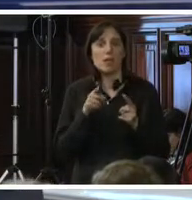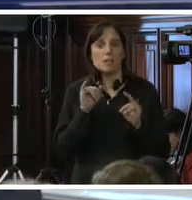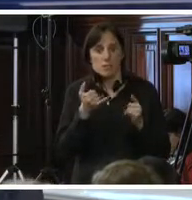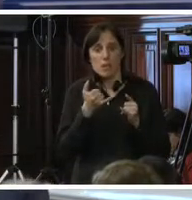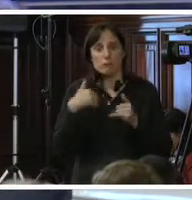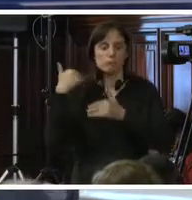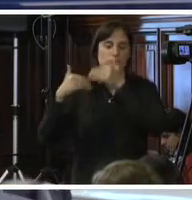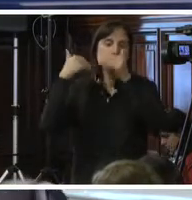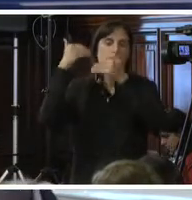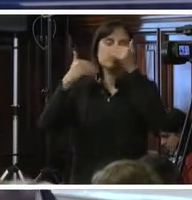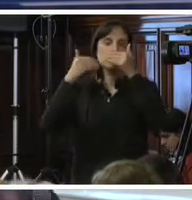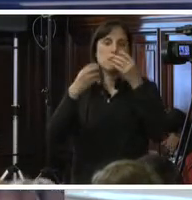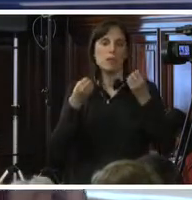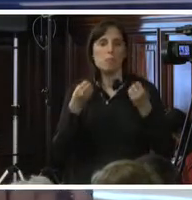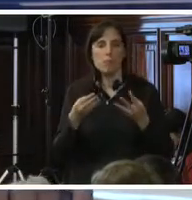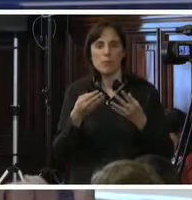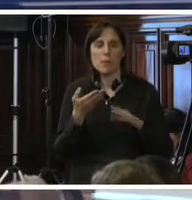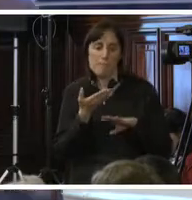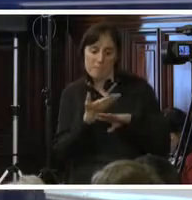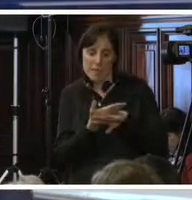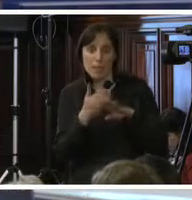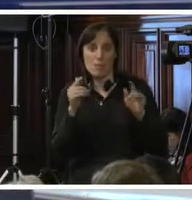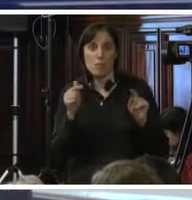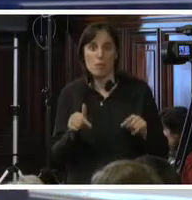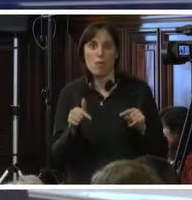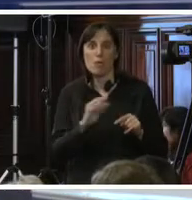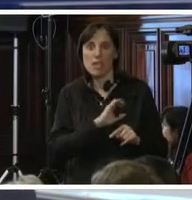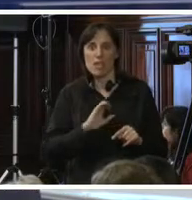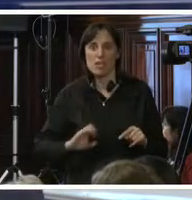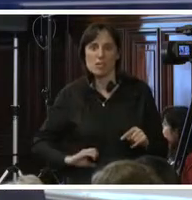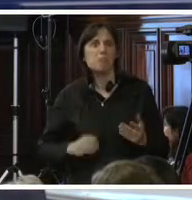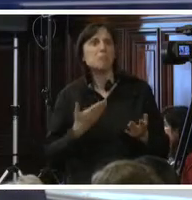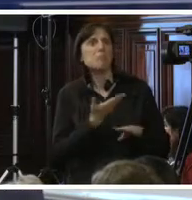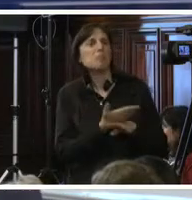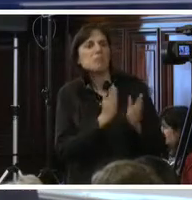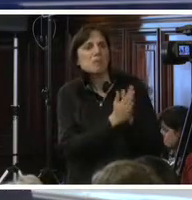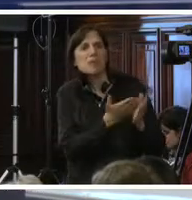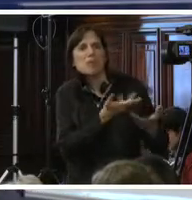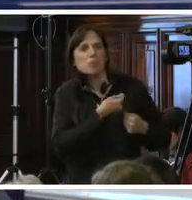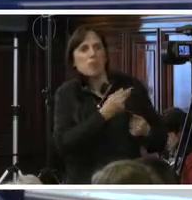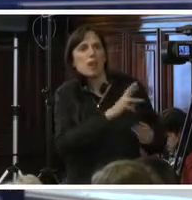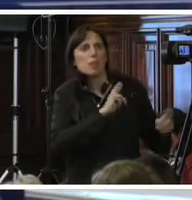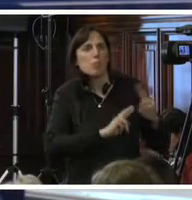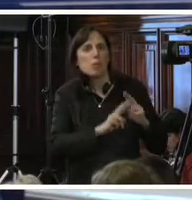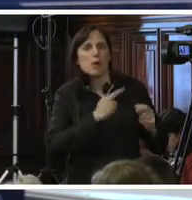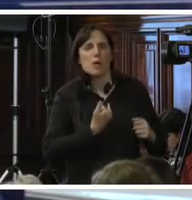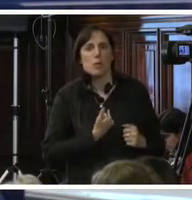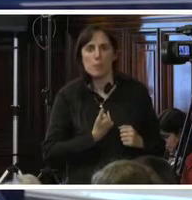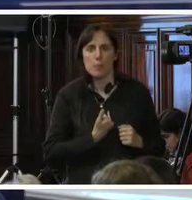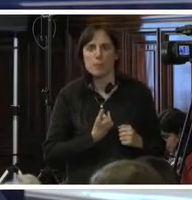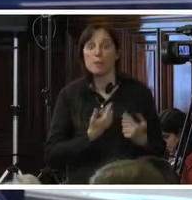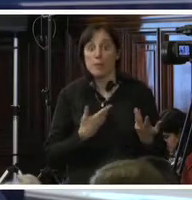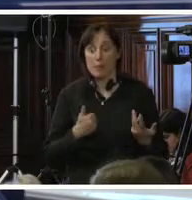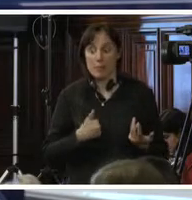avanzado porque también se exige hoy, por parte de los estados, una respuesta en ese sentido. Lo que quería aprovechar el